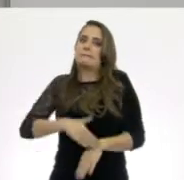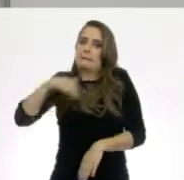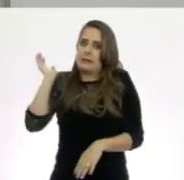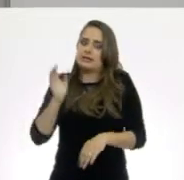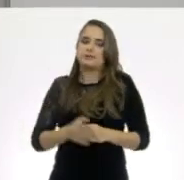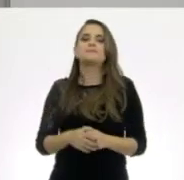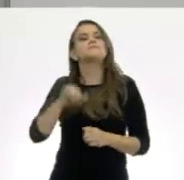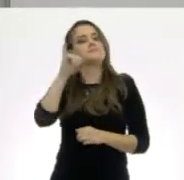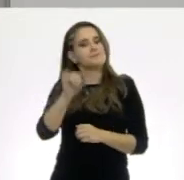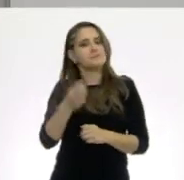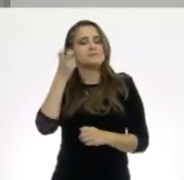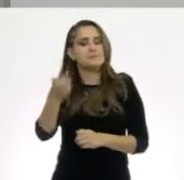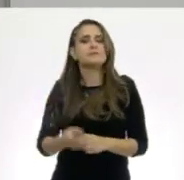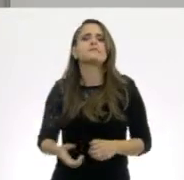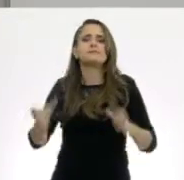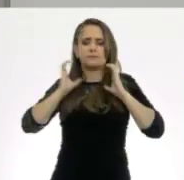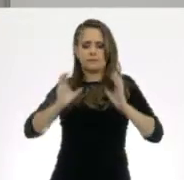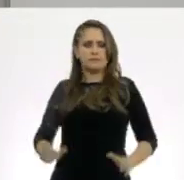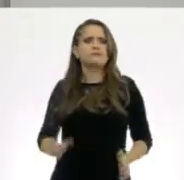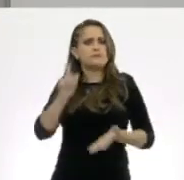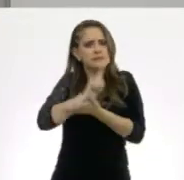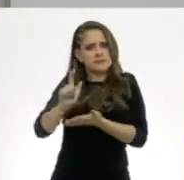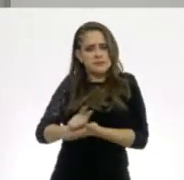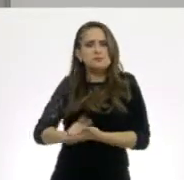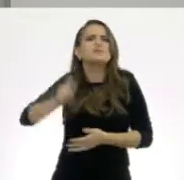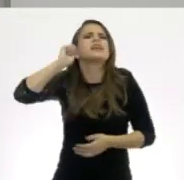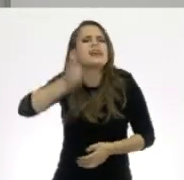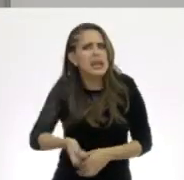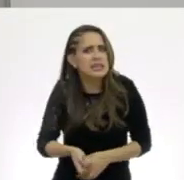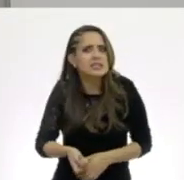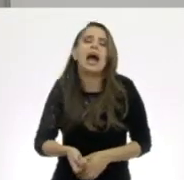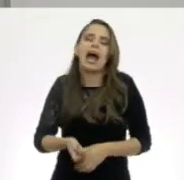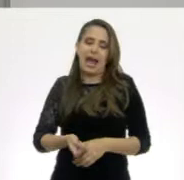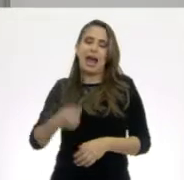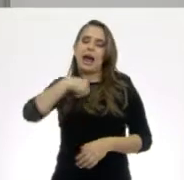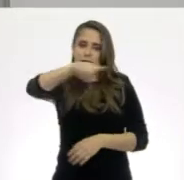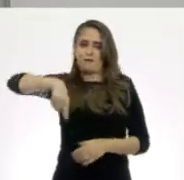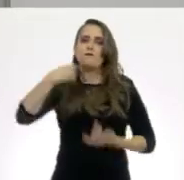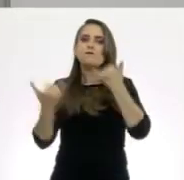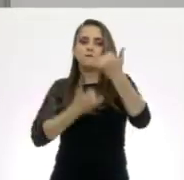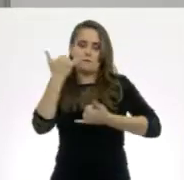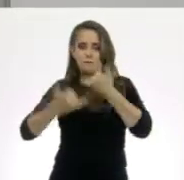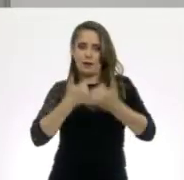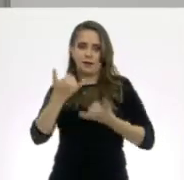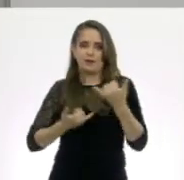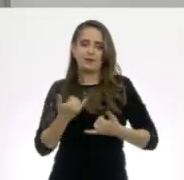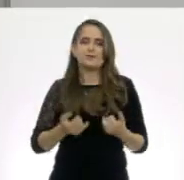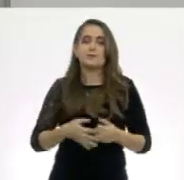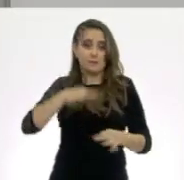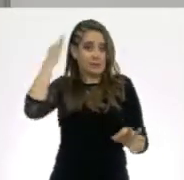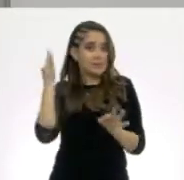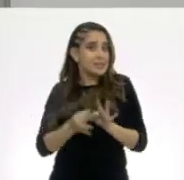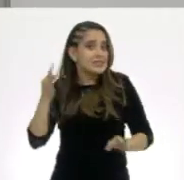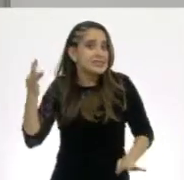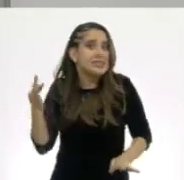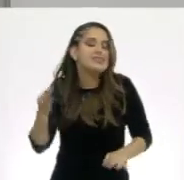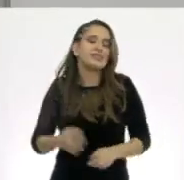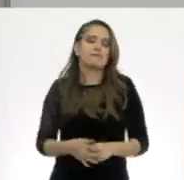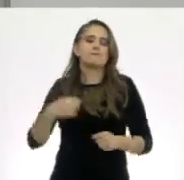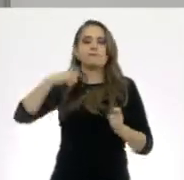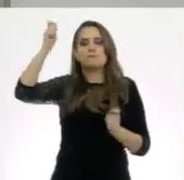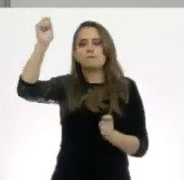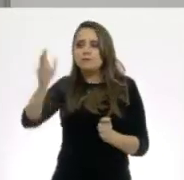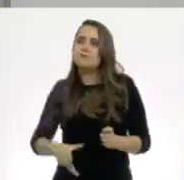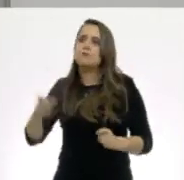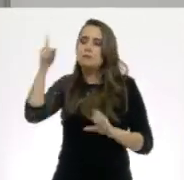recordar las acciones de cuidado e higiene, vamos a jugar a la ruleta de higiene. ¿Listos? Vamos a girar la